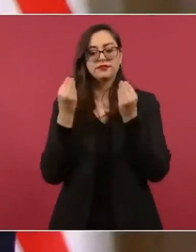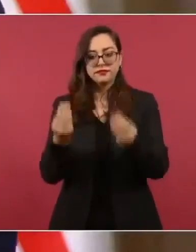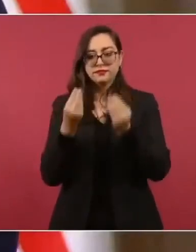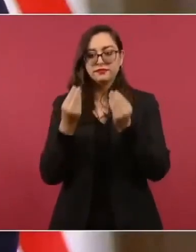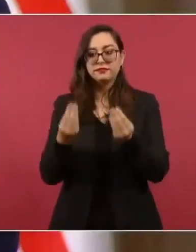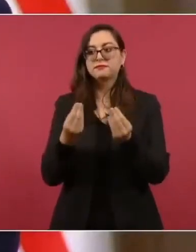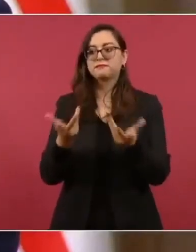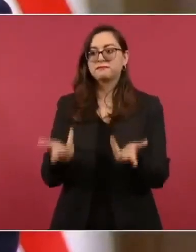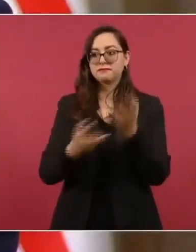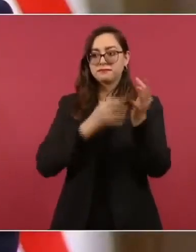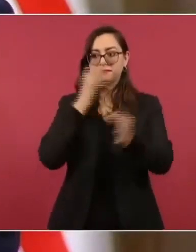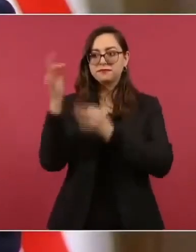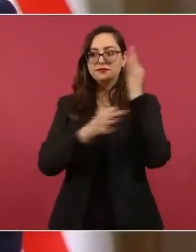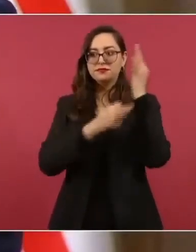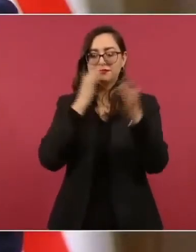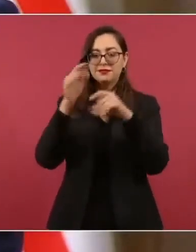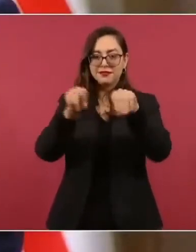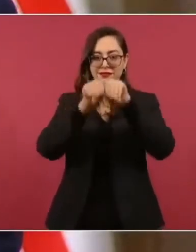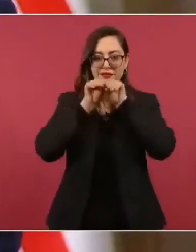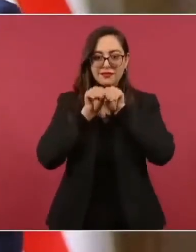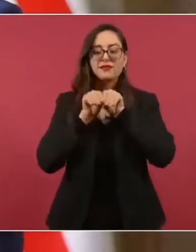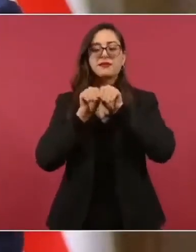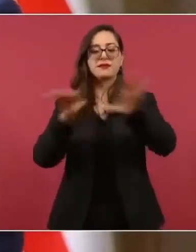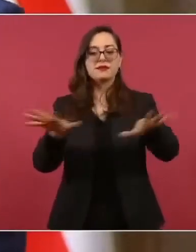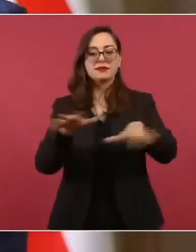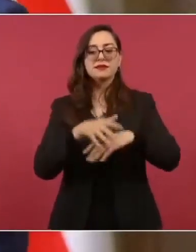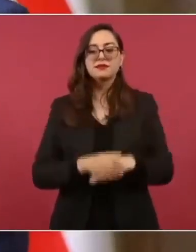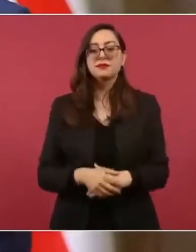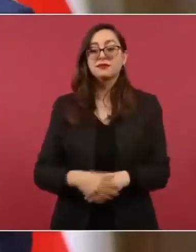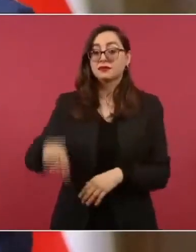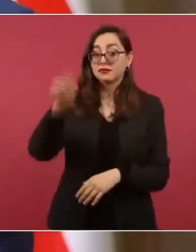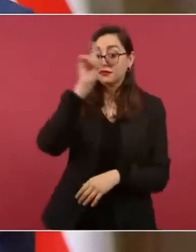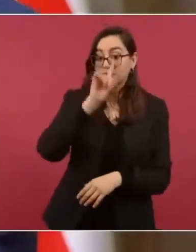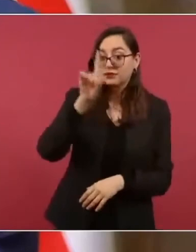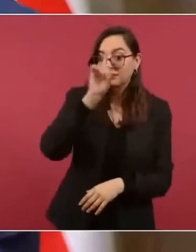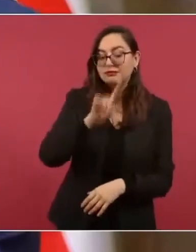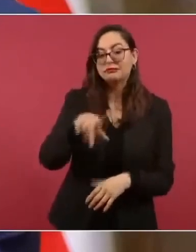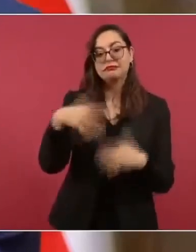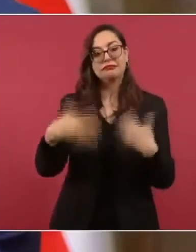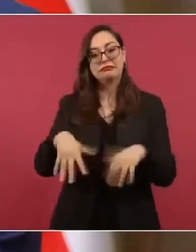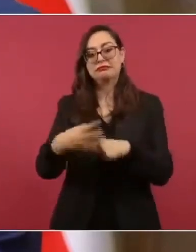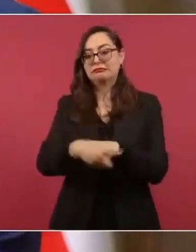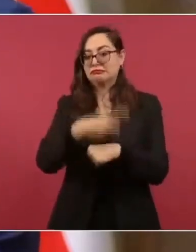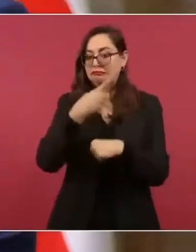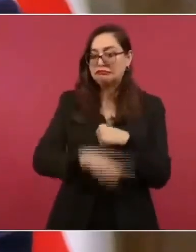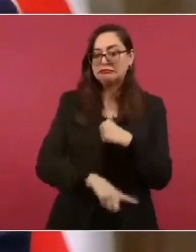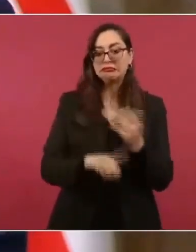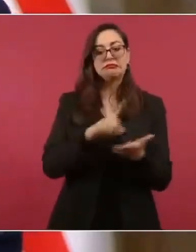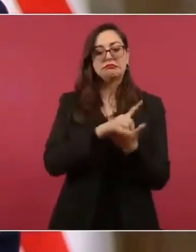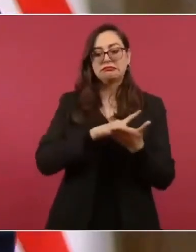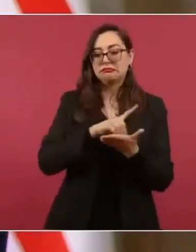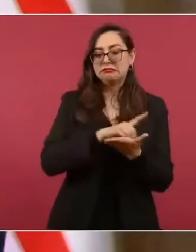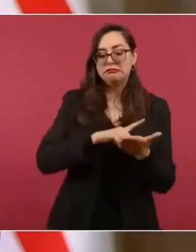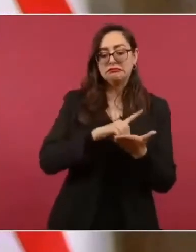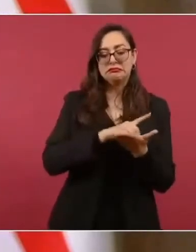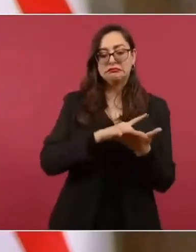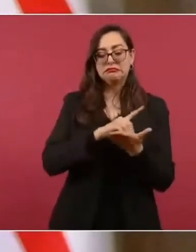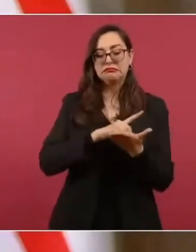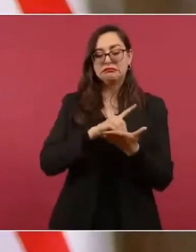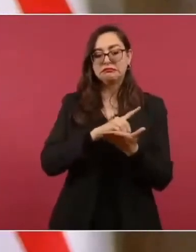se dedique tiempo a informar, orientar del daño que causan las drogas y